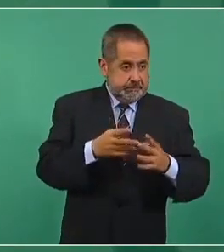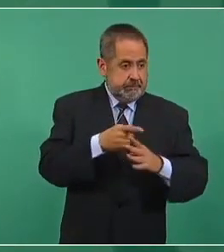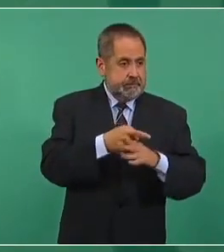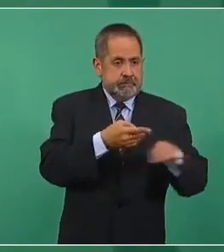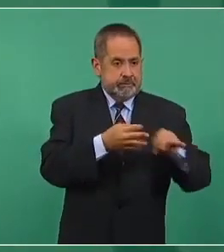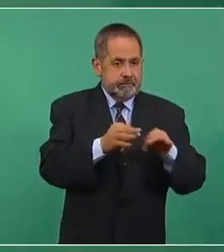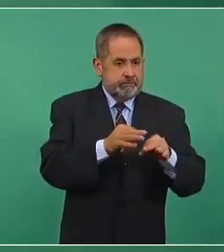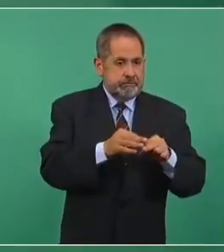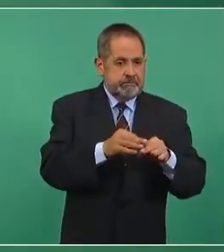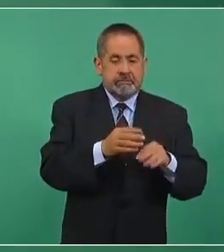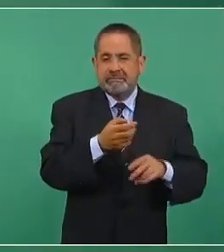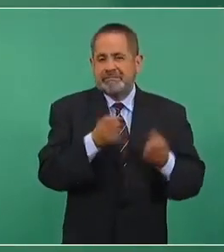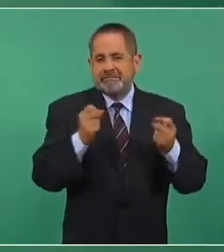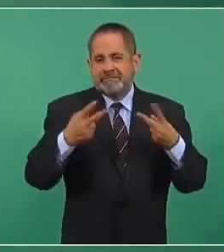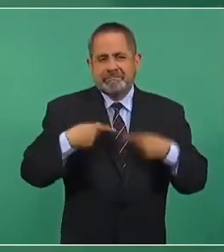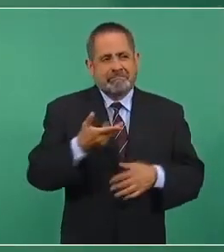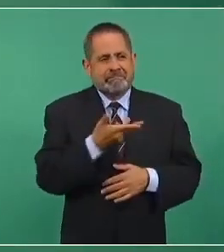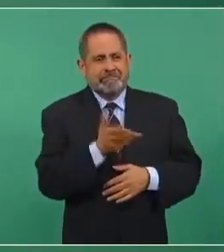es decir, ya nos recuperamos,